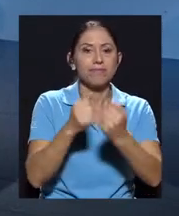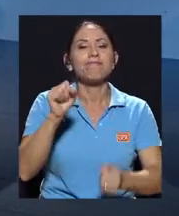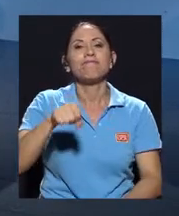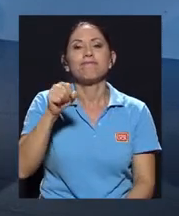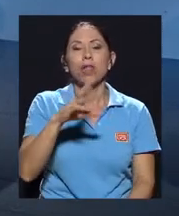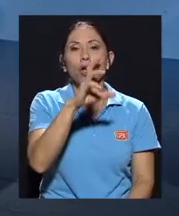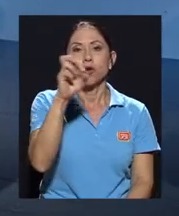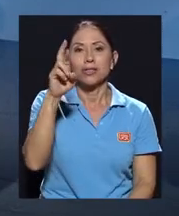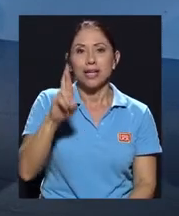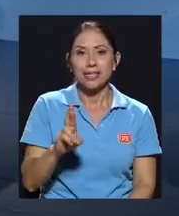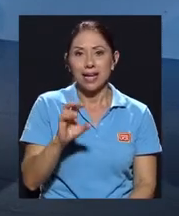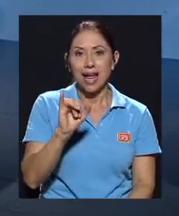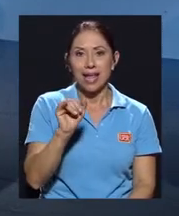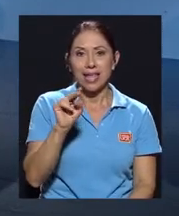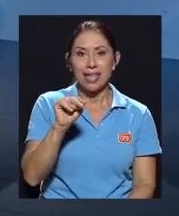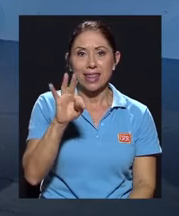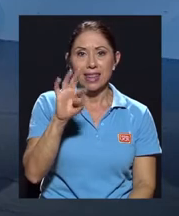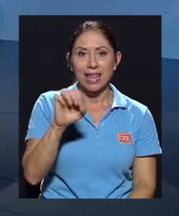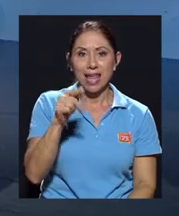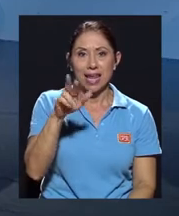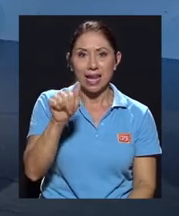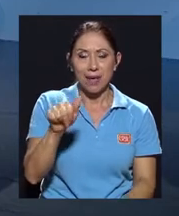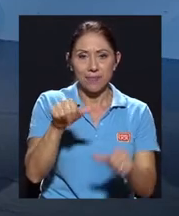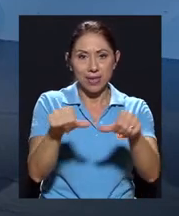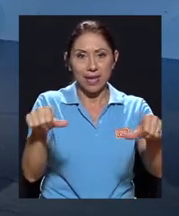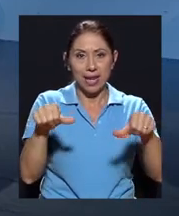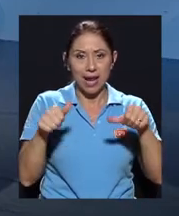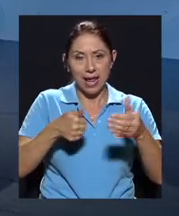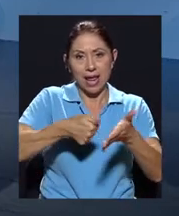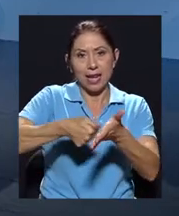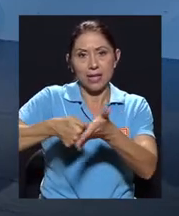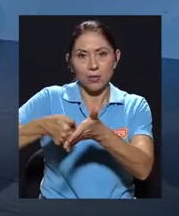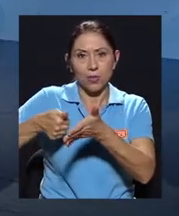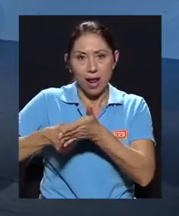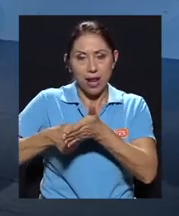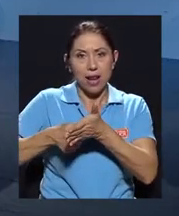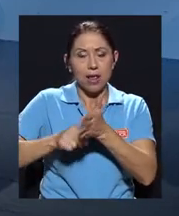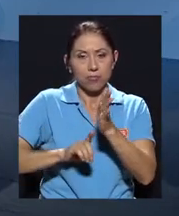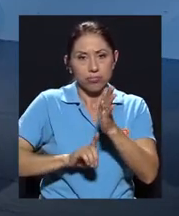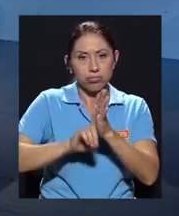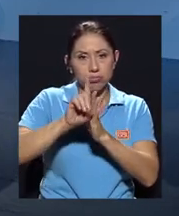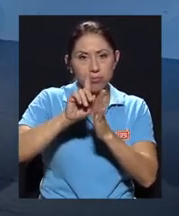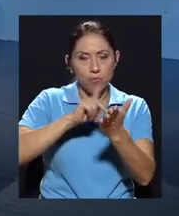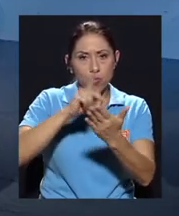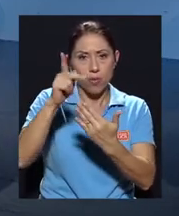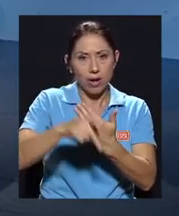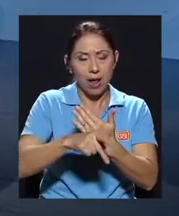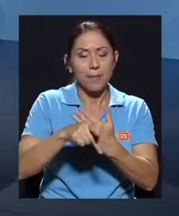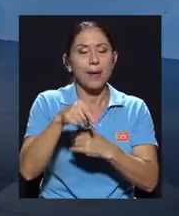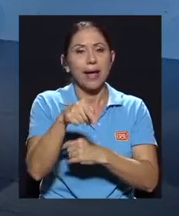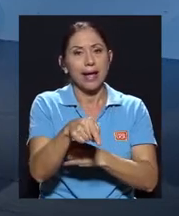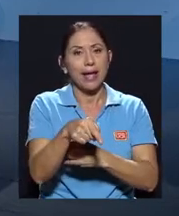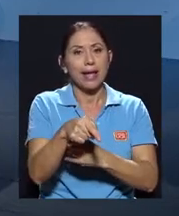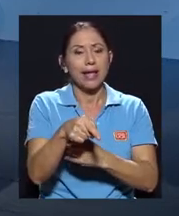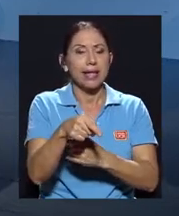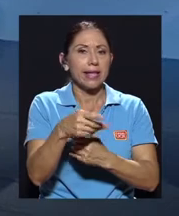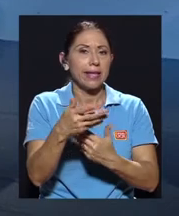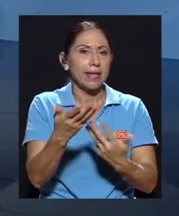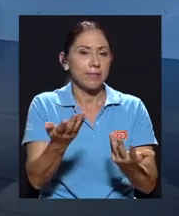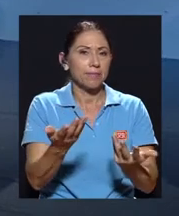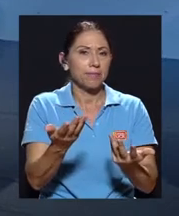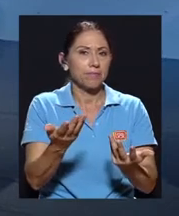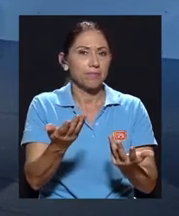venido desarrollando dentro del área, digamos, electoral, un programa en el que hace,